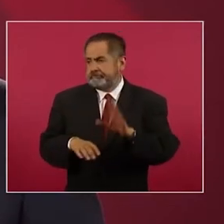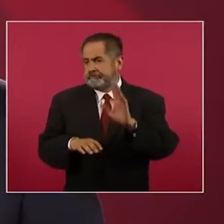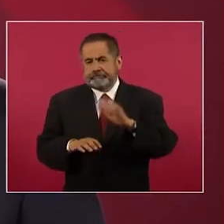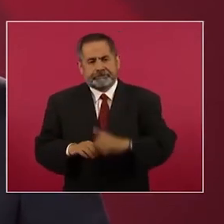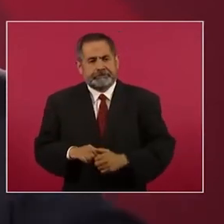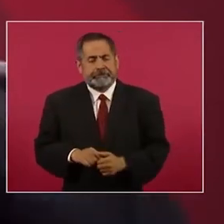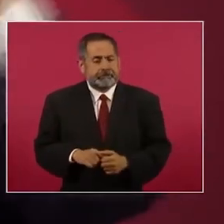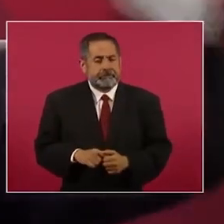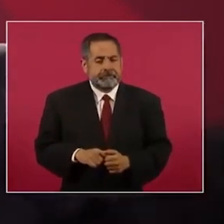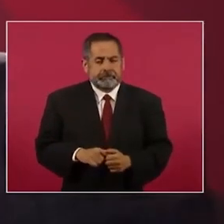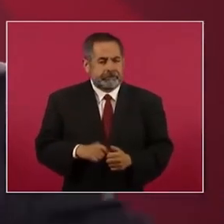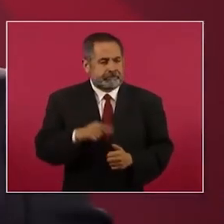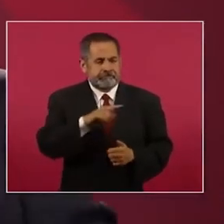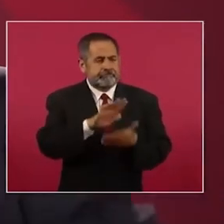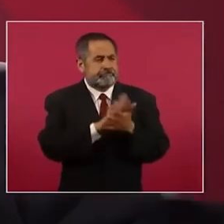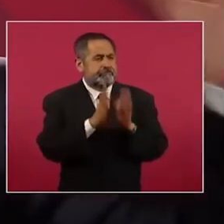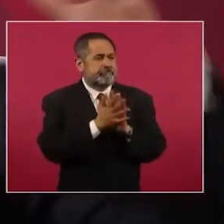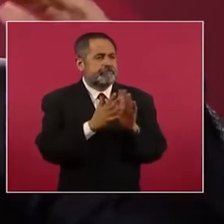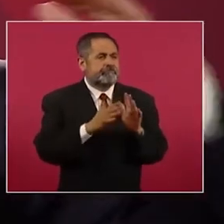toda una red